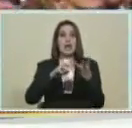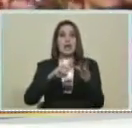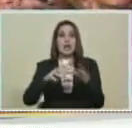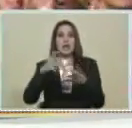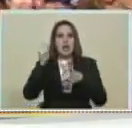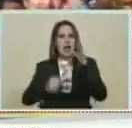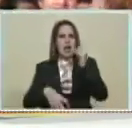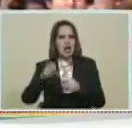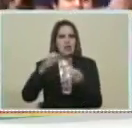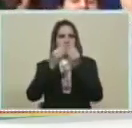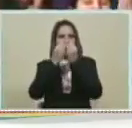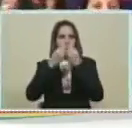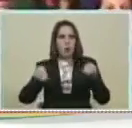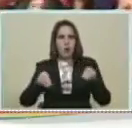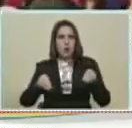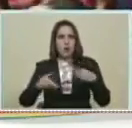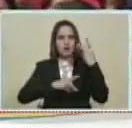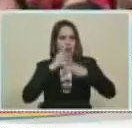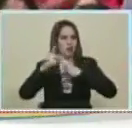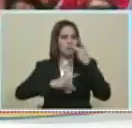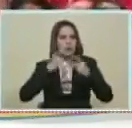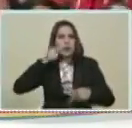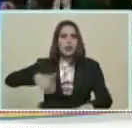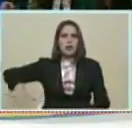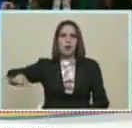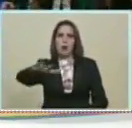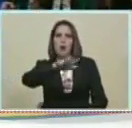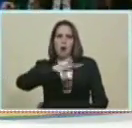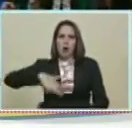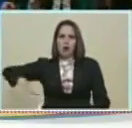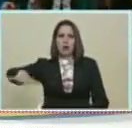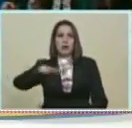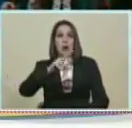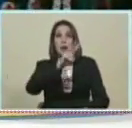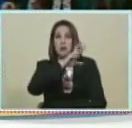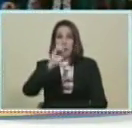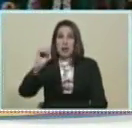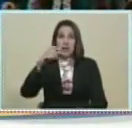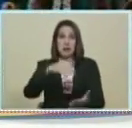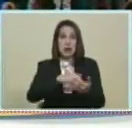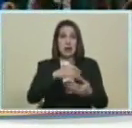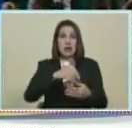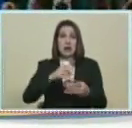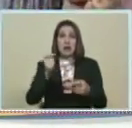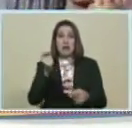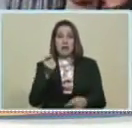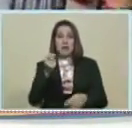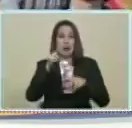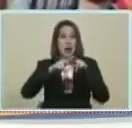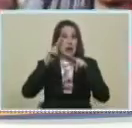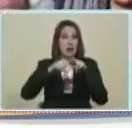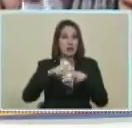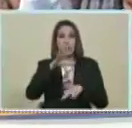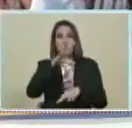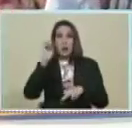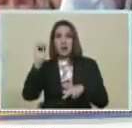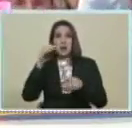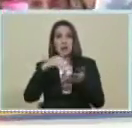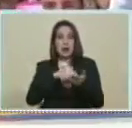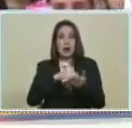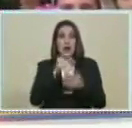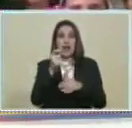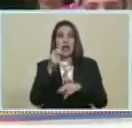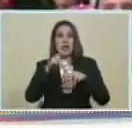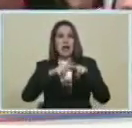los huevos Nuestros campos Productivos 20 mil hectáreas Para la caraota 50 mil hectáreas Para caraota